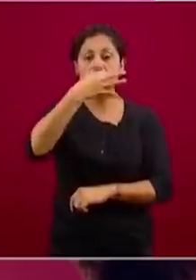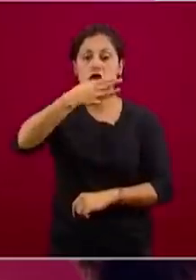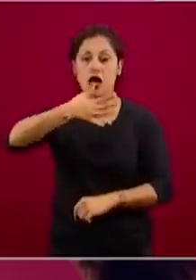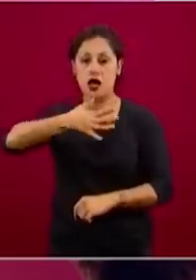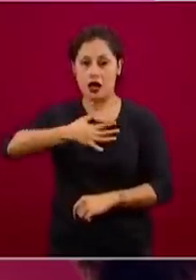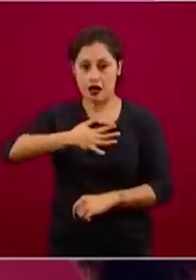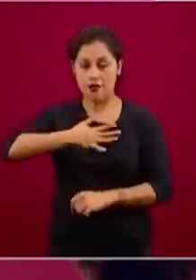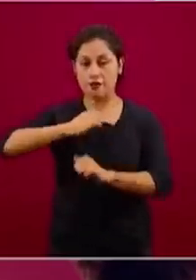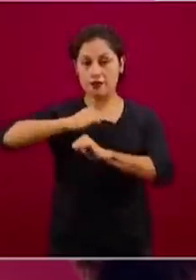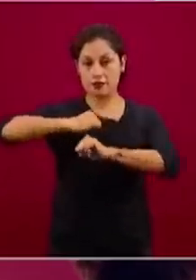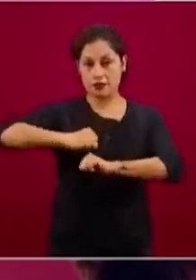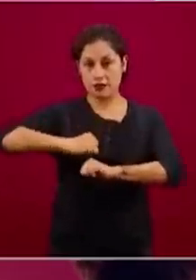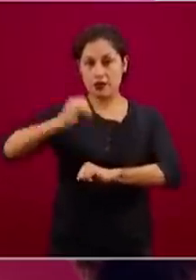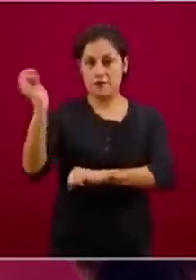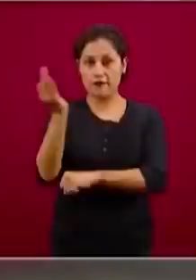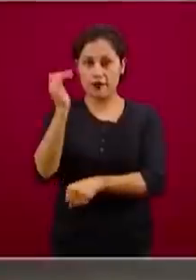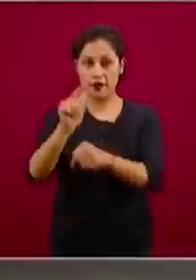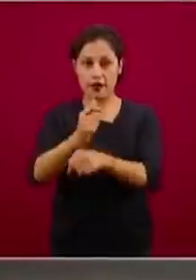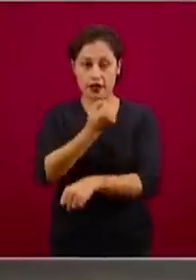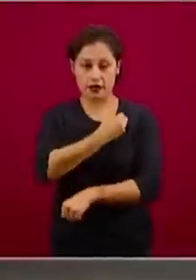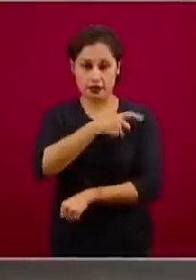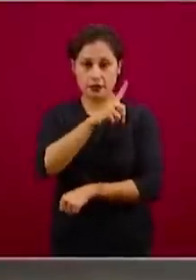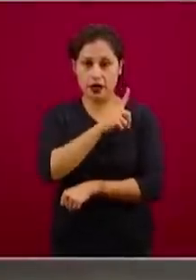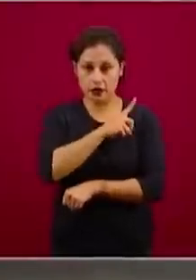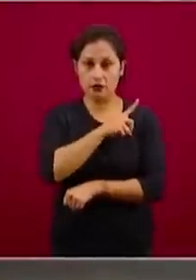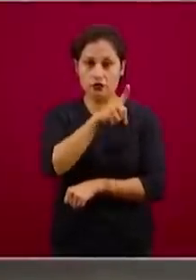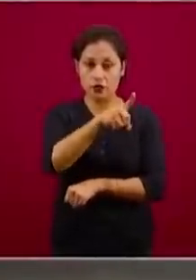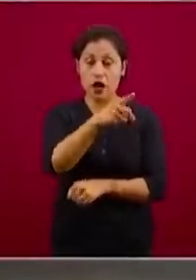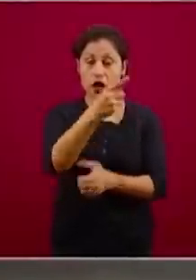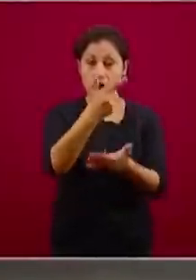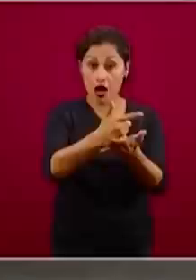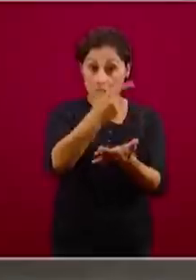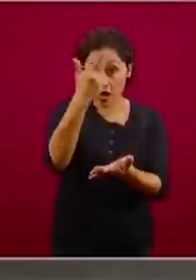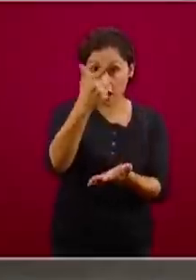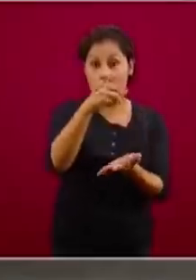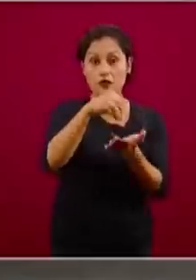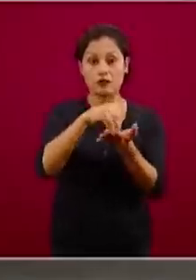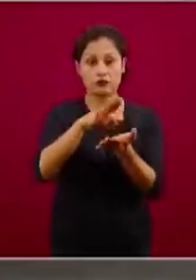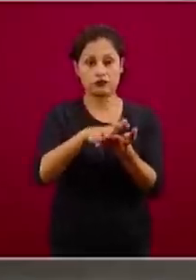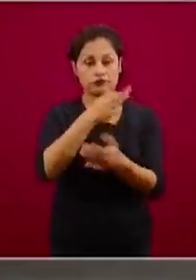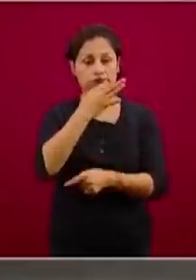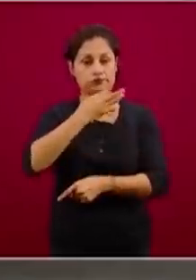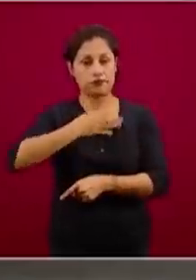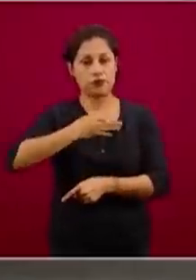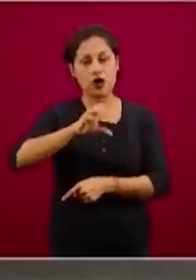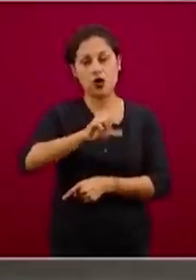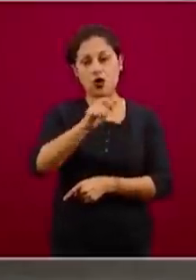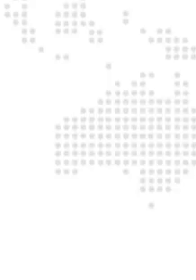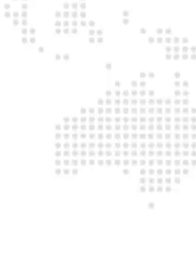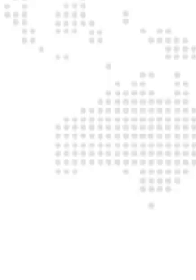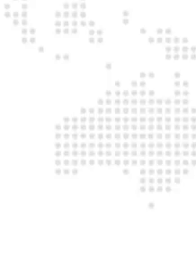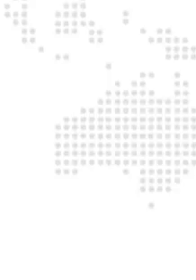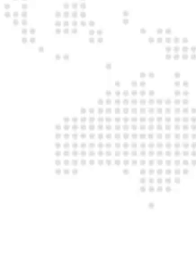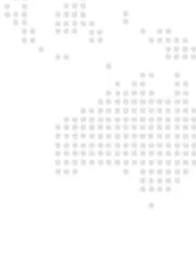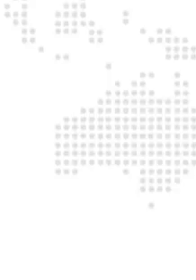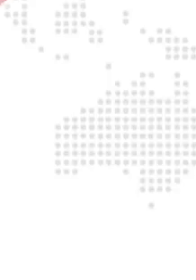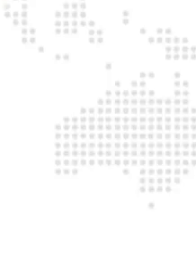sanitaria federal, incluyendo desde luego los muy graves y las muy lamentables muertes.